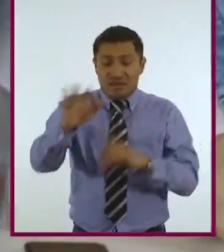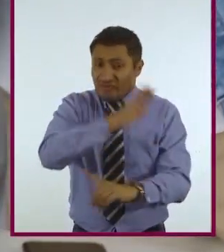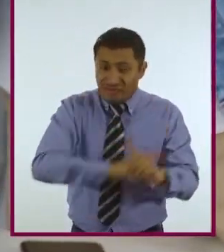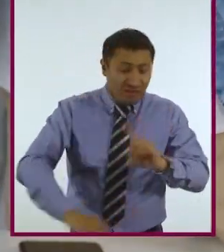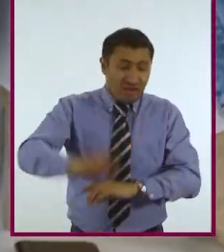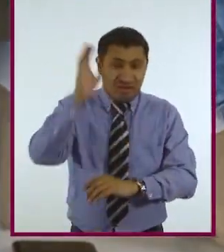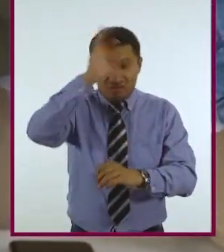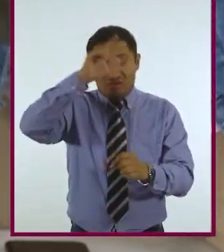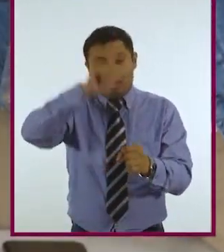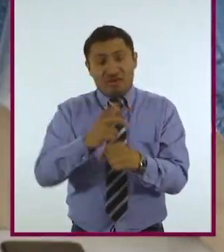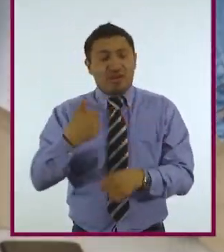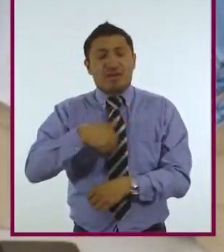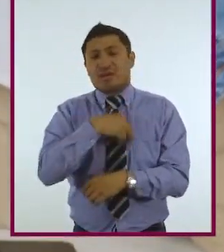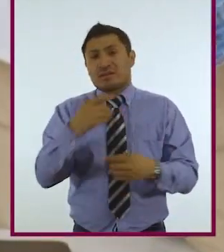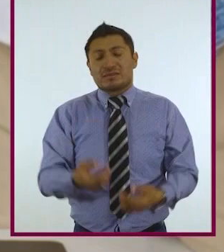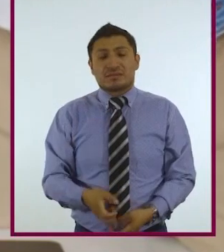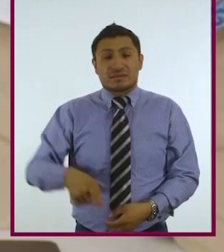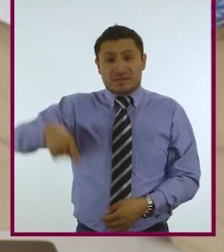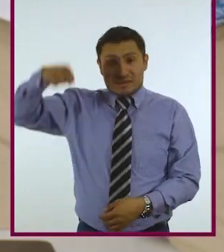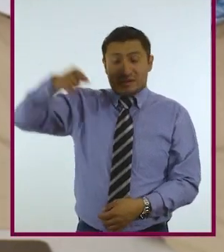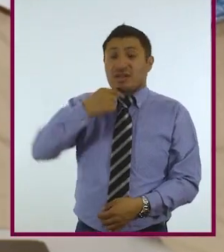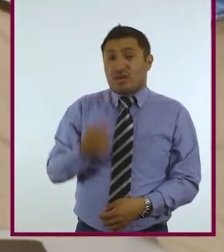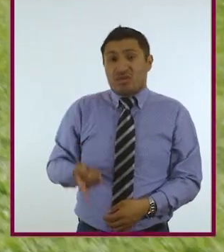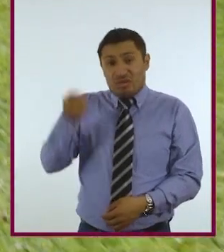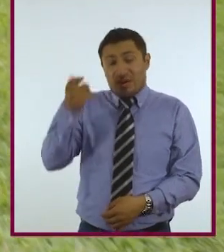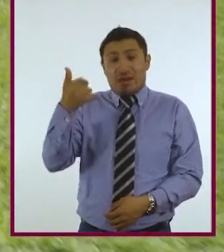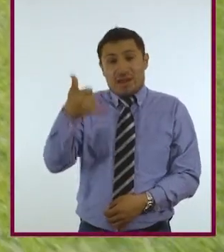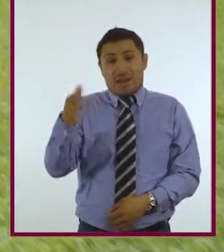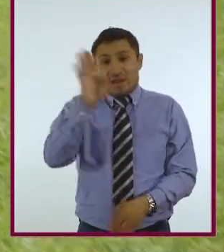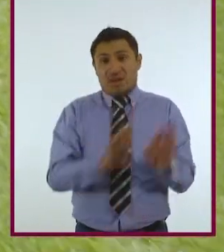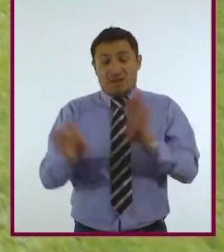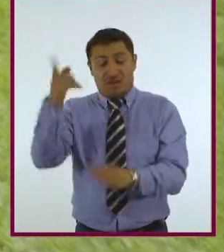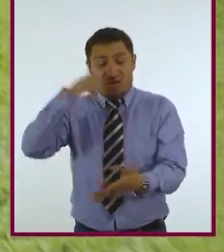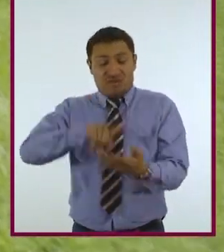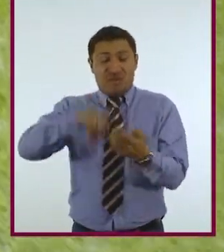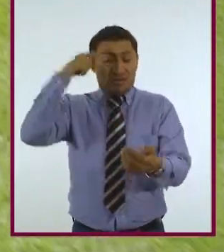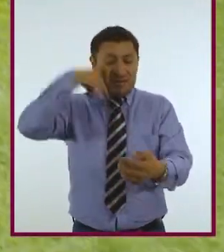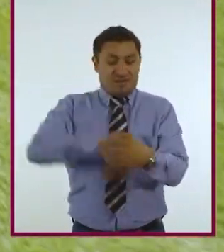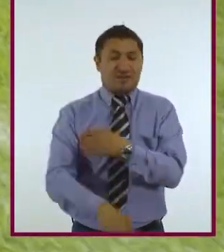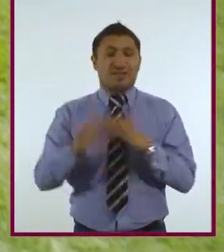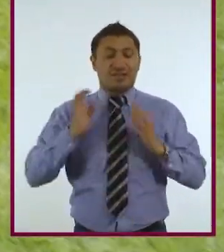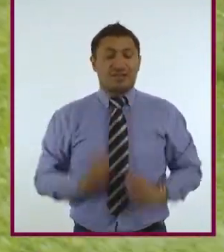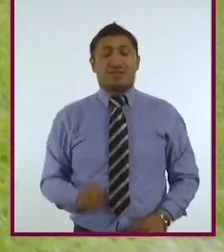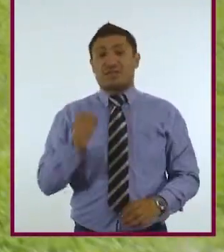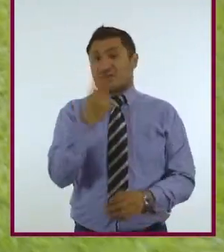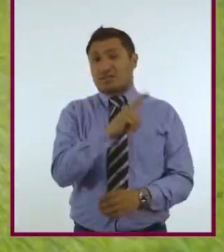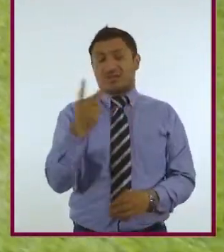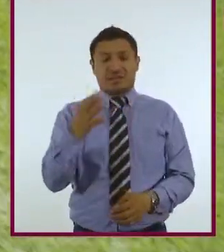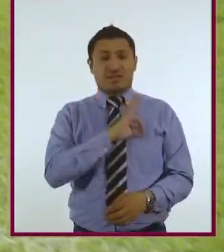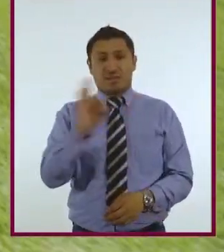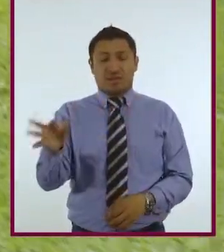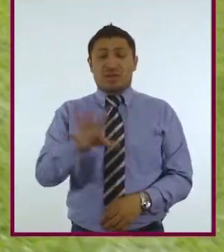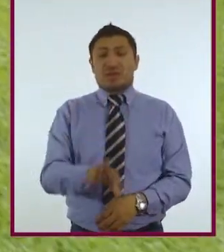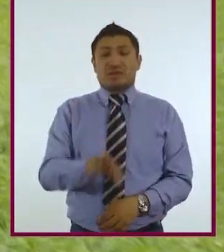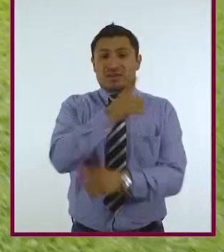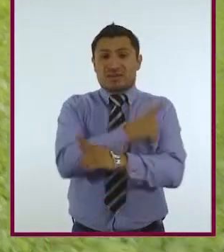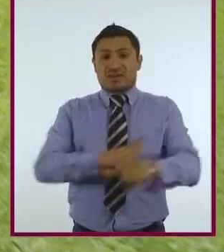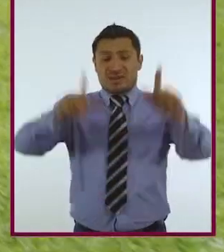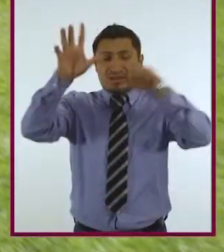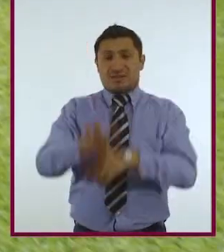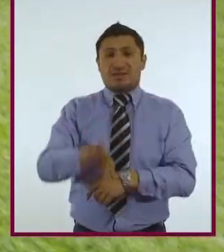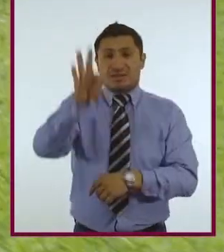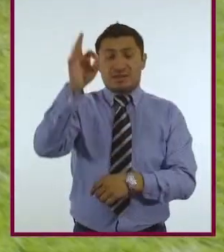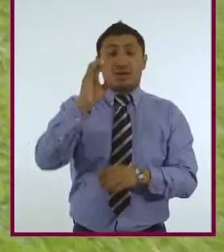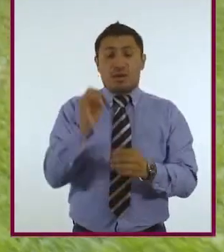desarrollamos y por nuestra propia biología. Dentro de estas dos condiciones tenemos la libertad de elegir y tomar decisiones,